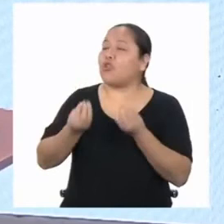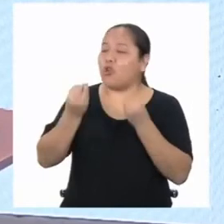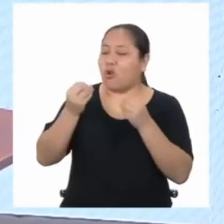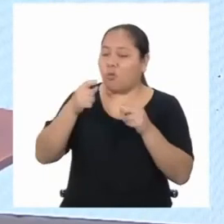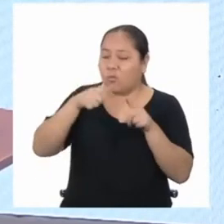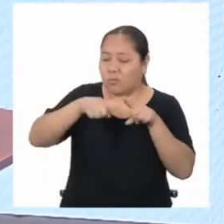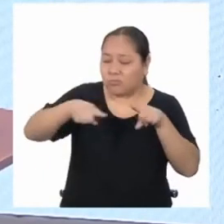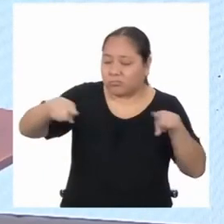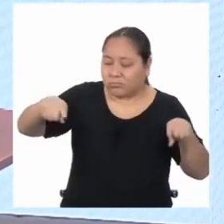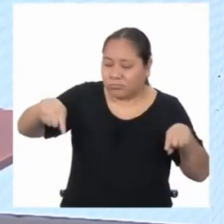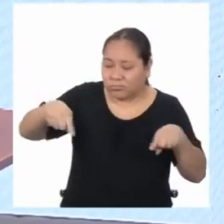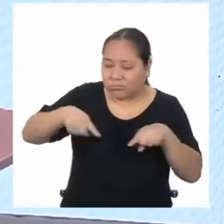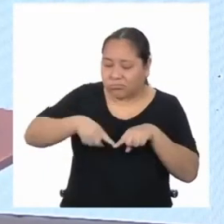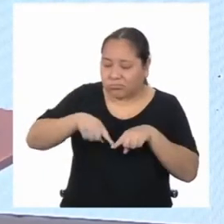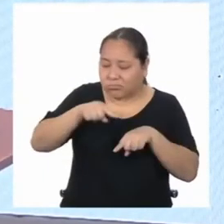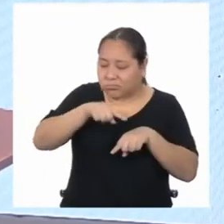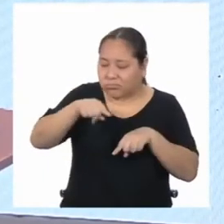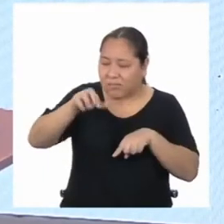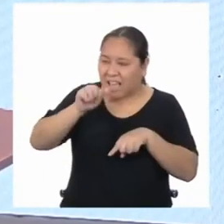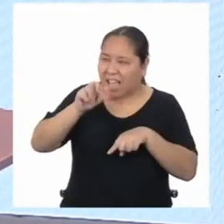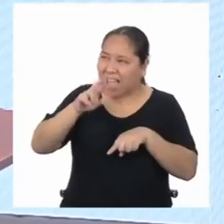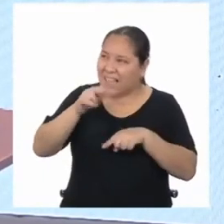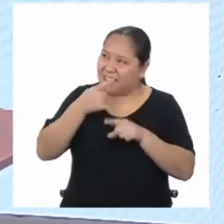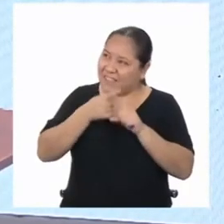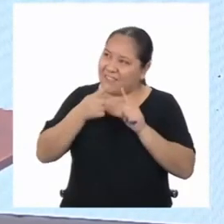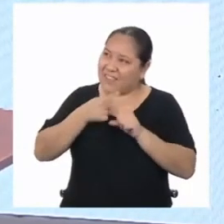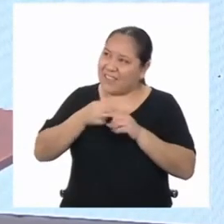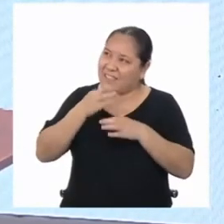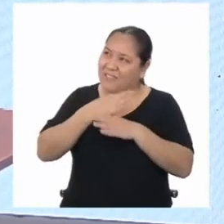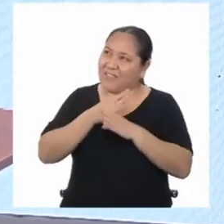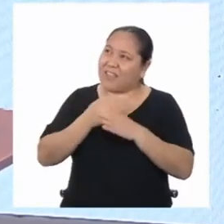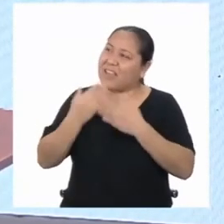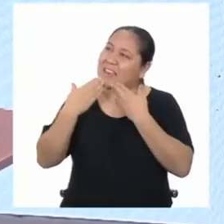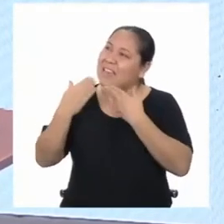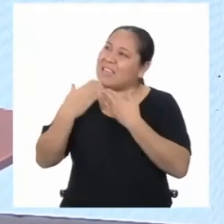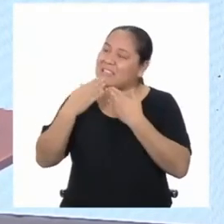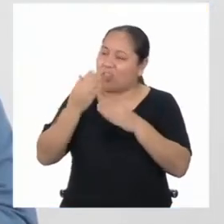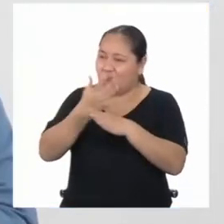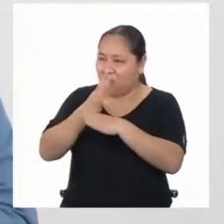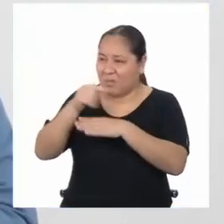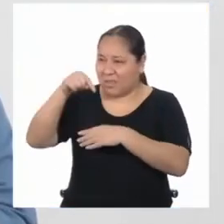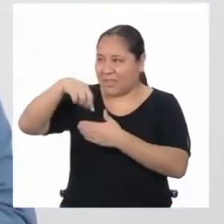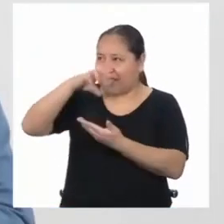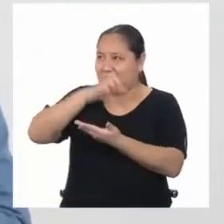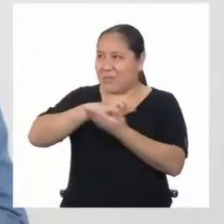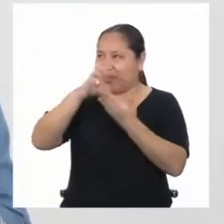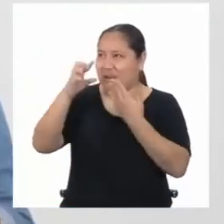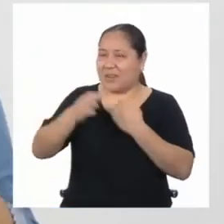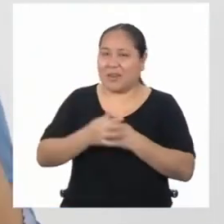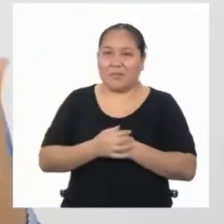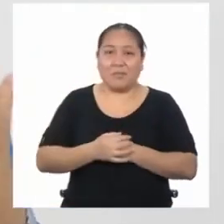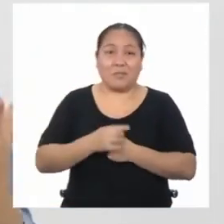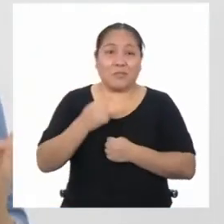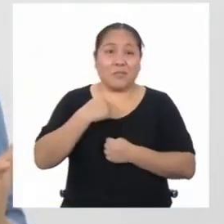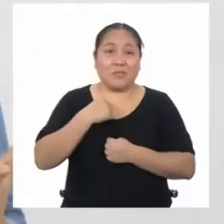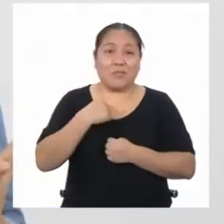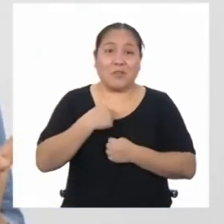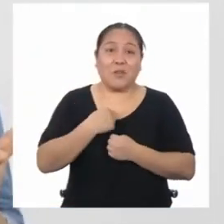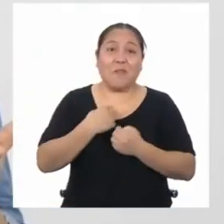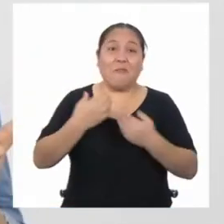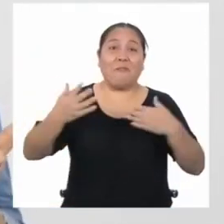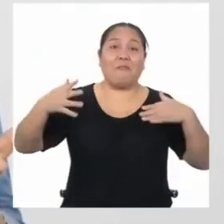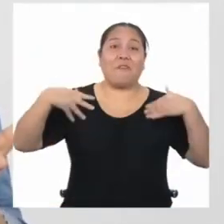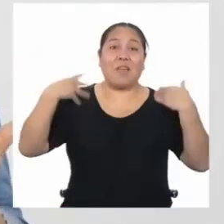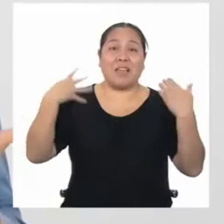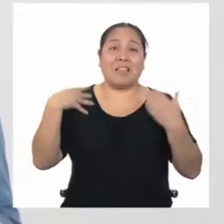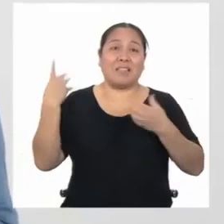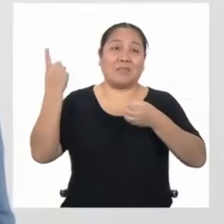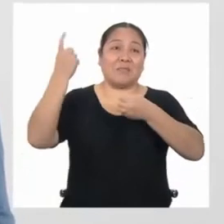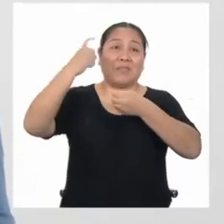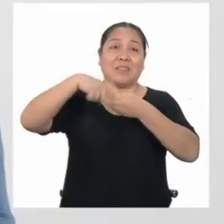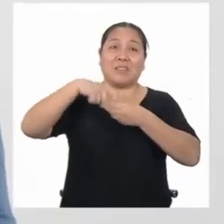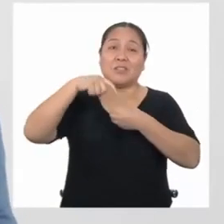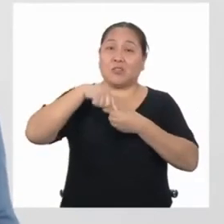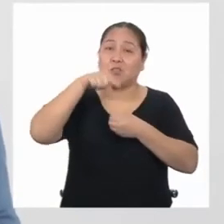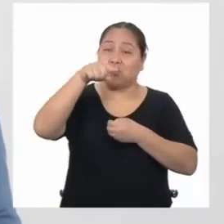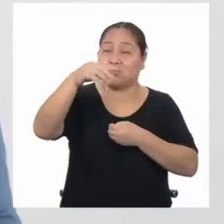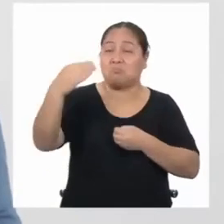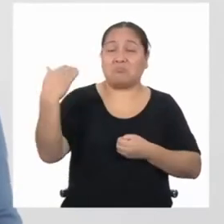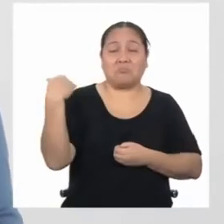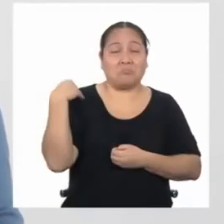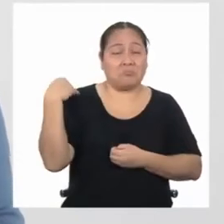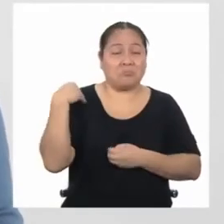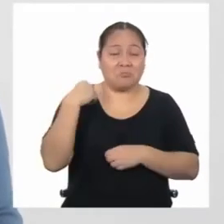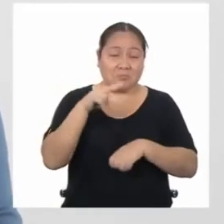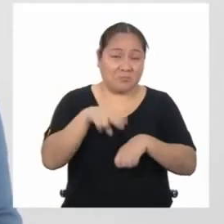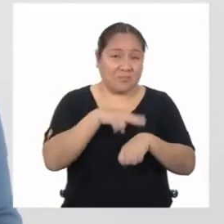figuras geométricas planas. Gracias por compartir el programa de hoy con nosotros. Yo voy a estar felicísima de participar cada vez que me